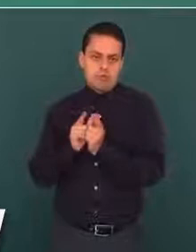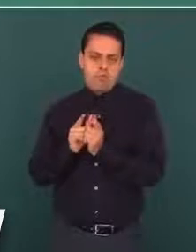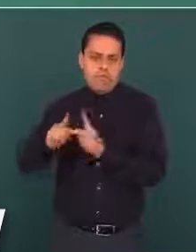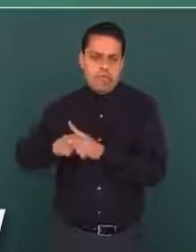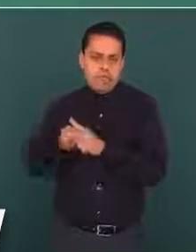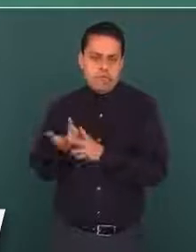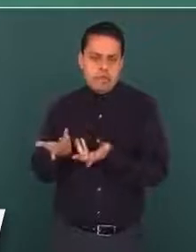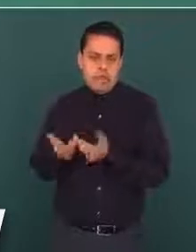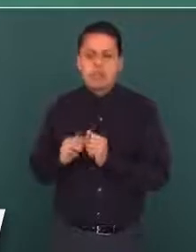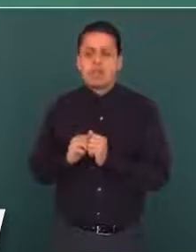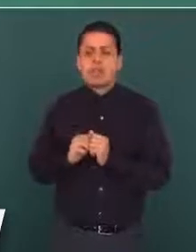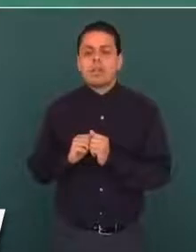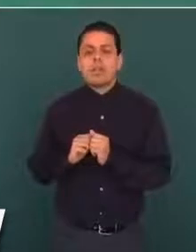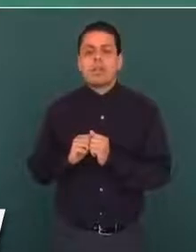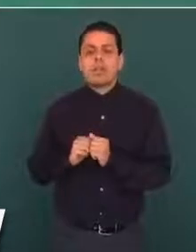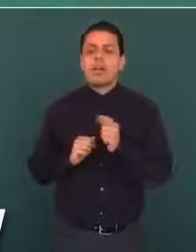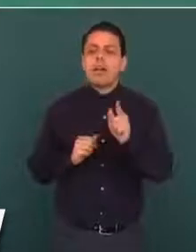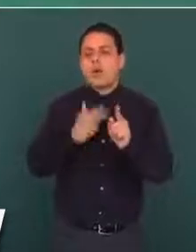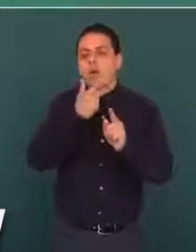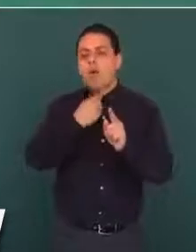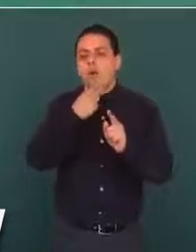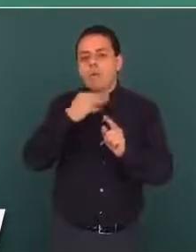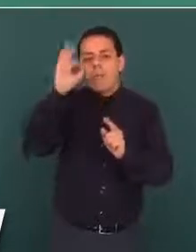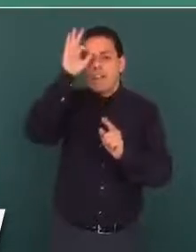tampoco vi a Calderón.